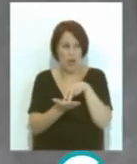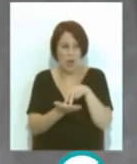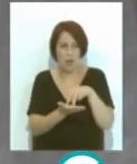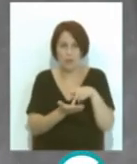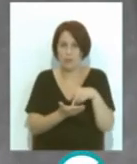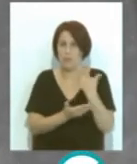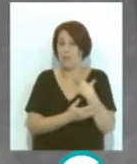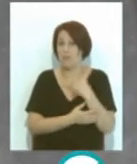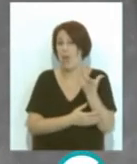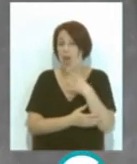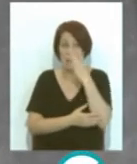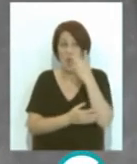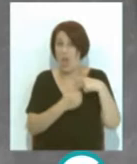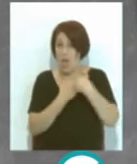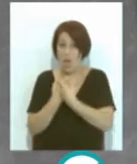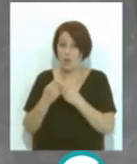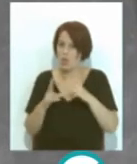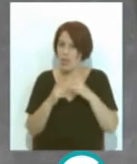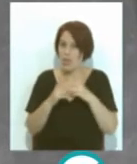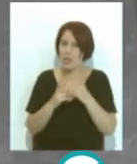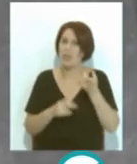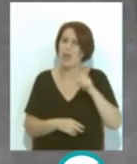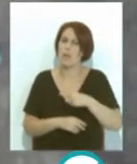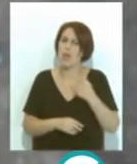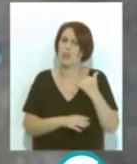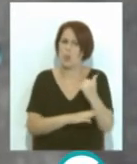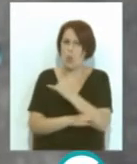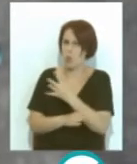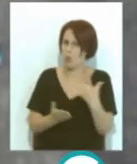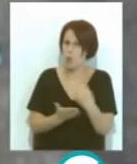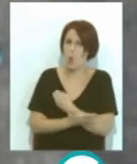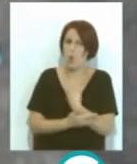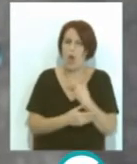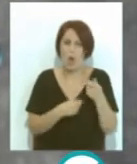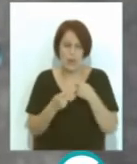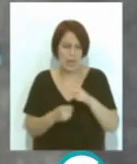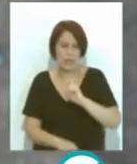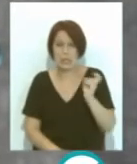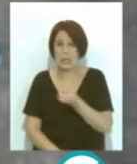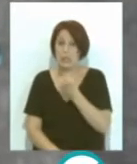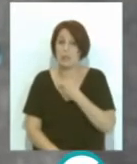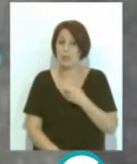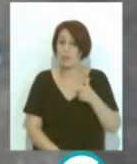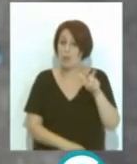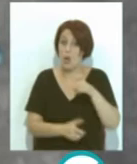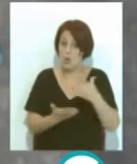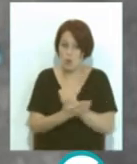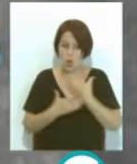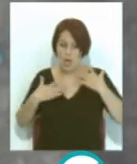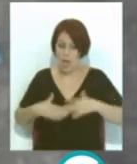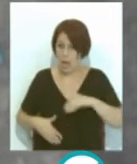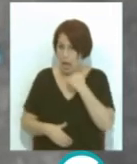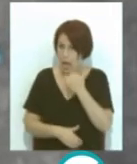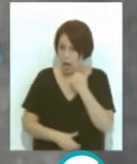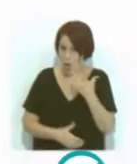carnaval muy participativo no solamente de la sociedad sino de todas las instituciones del comercio y tal todo el mundo tiene que llevar una prenda algo